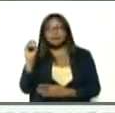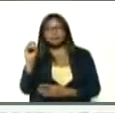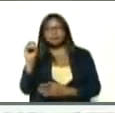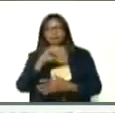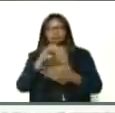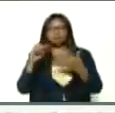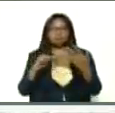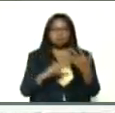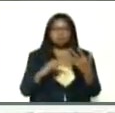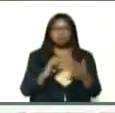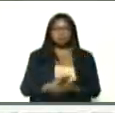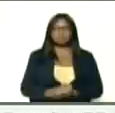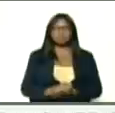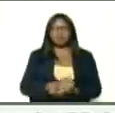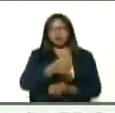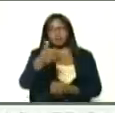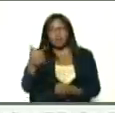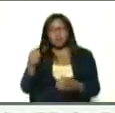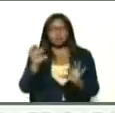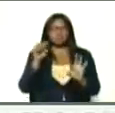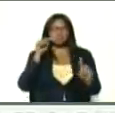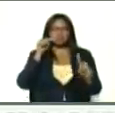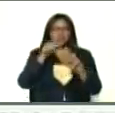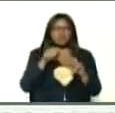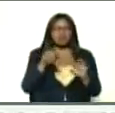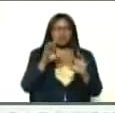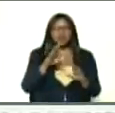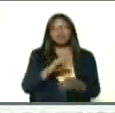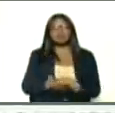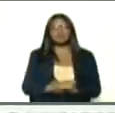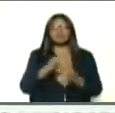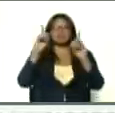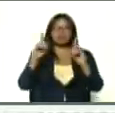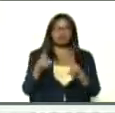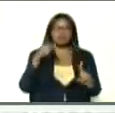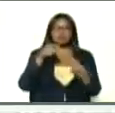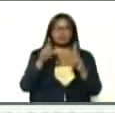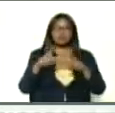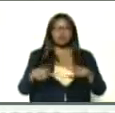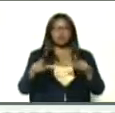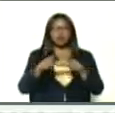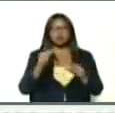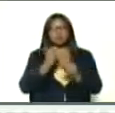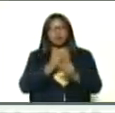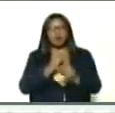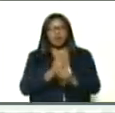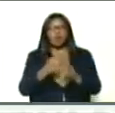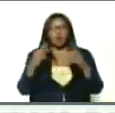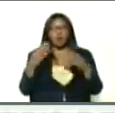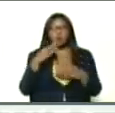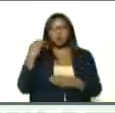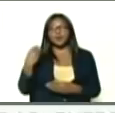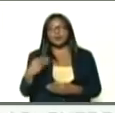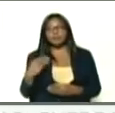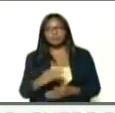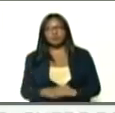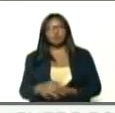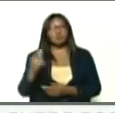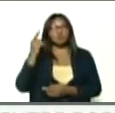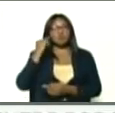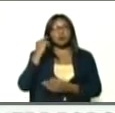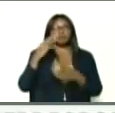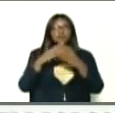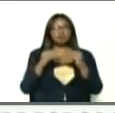cada quien, en su manera específica, decisiones específicas, sobre cada sector, trabajadores, juventud, mujeres,